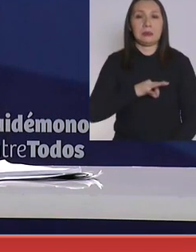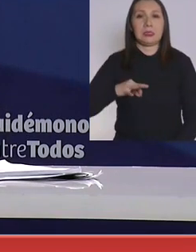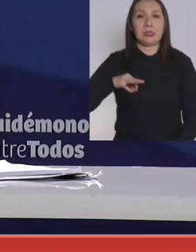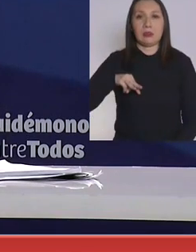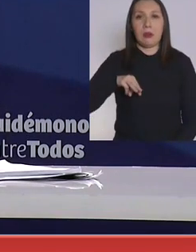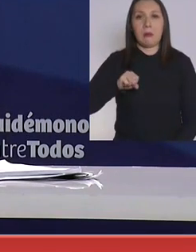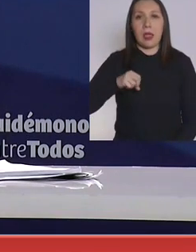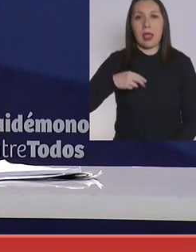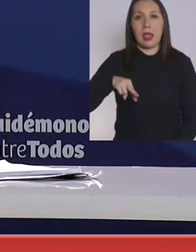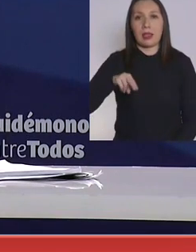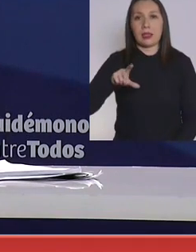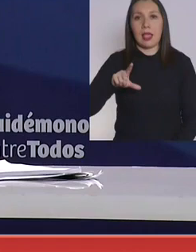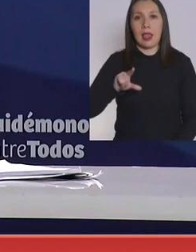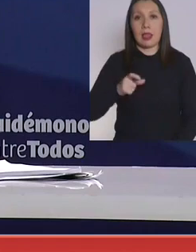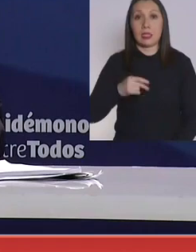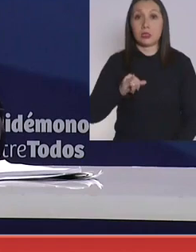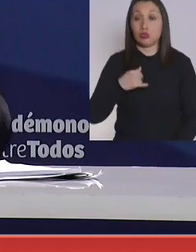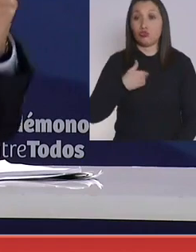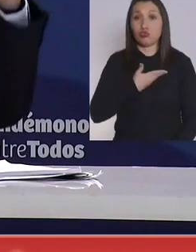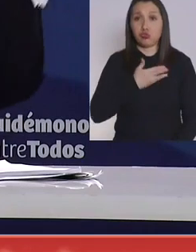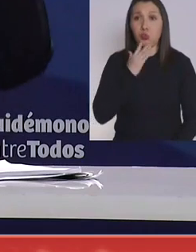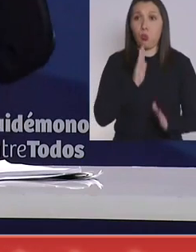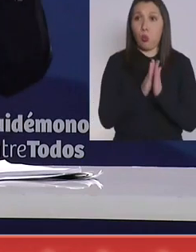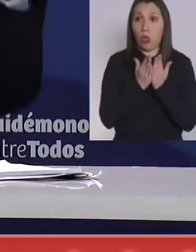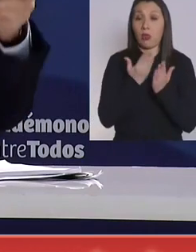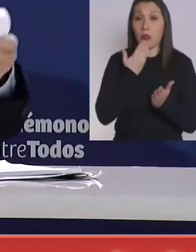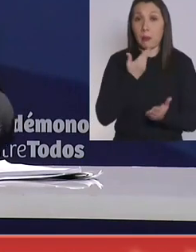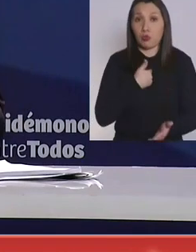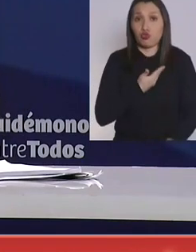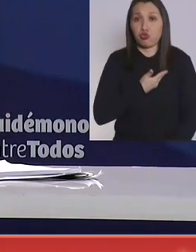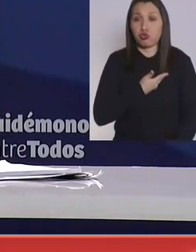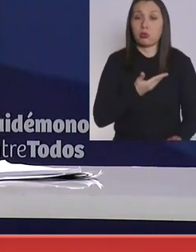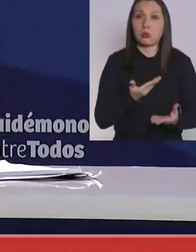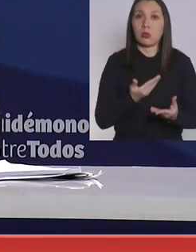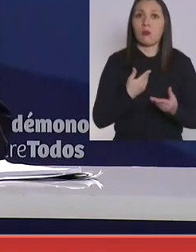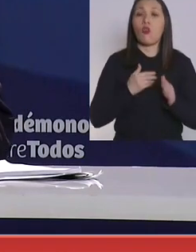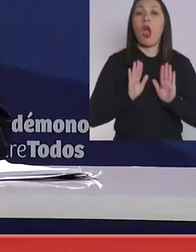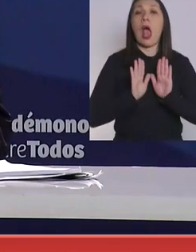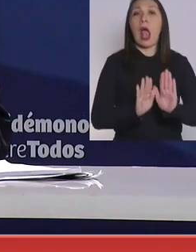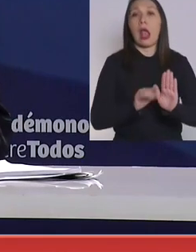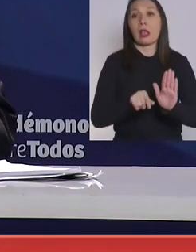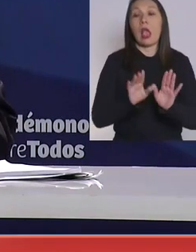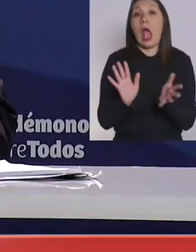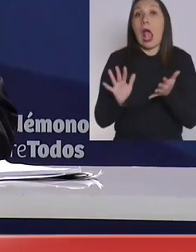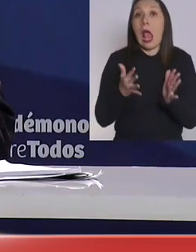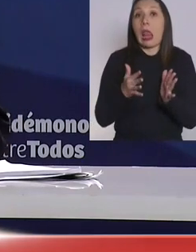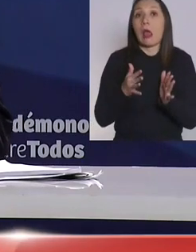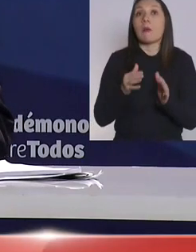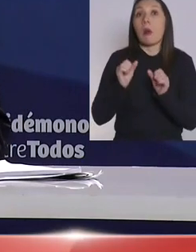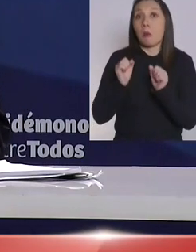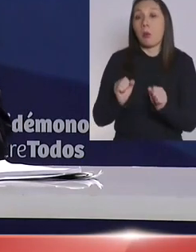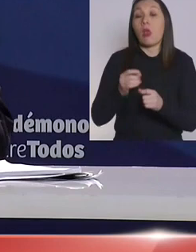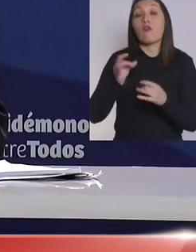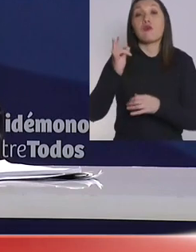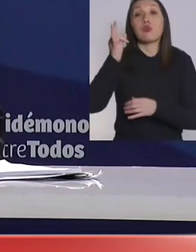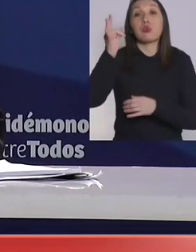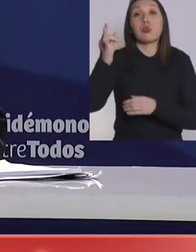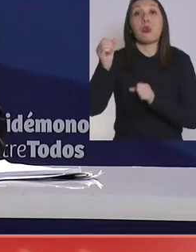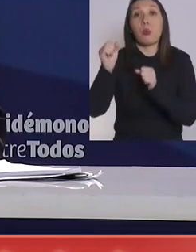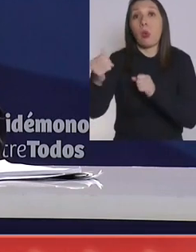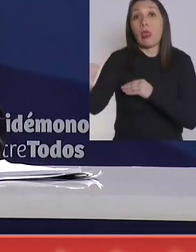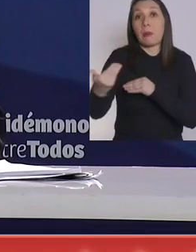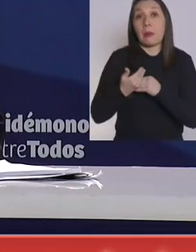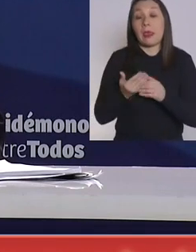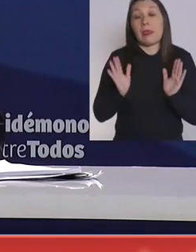Mañalich. Ahora, yo también tengo un cuaderno, entonces voy a dejarlo aquí porque capaz que también me lo vayan a pedir en el futuro.